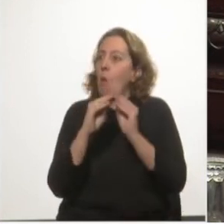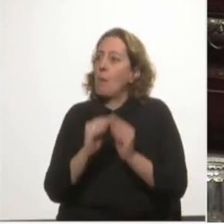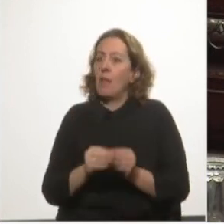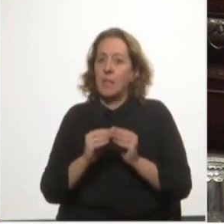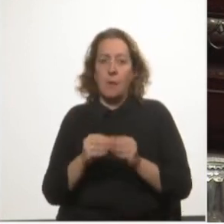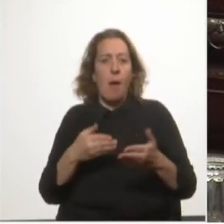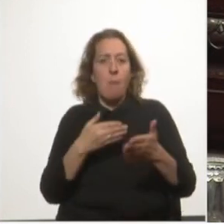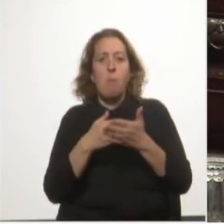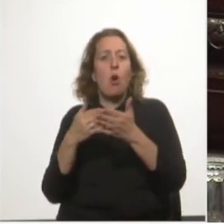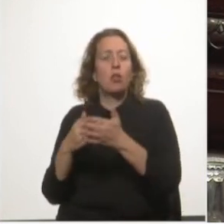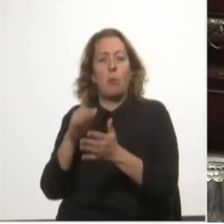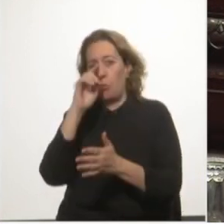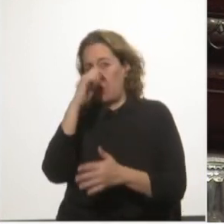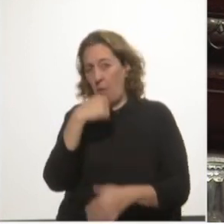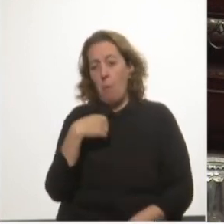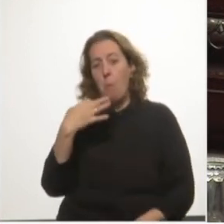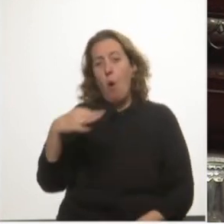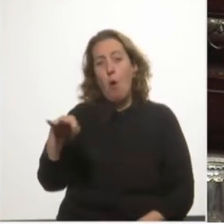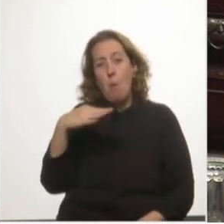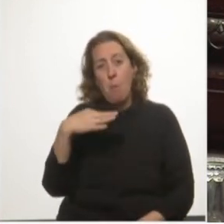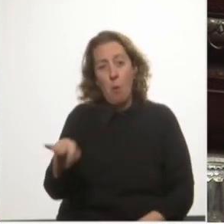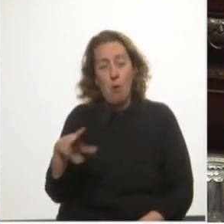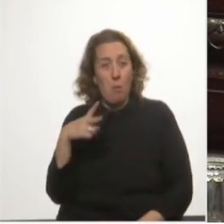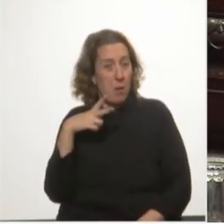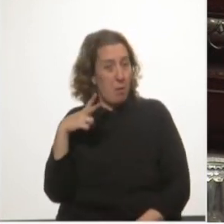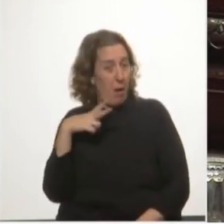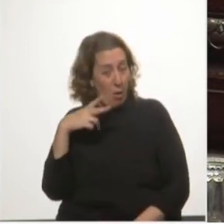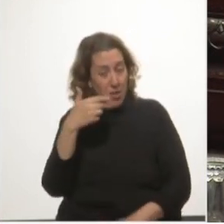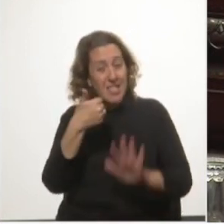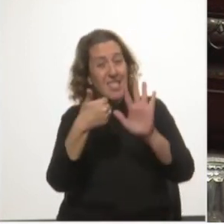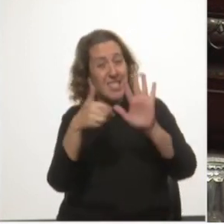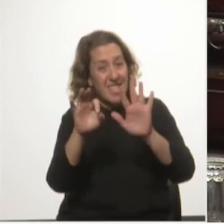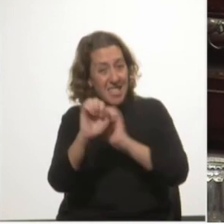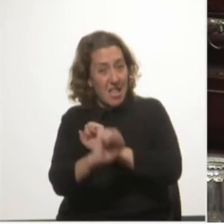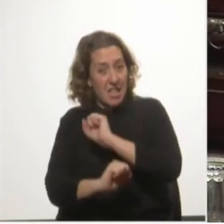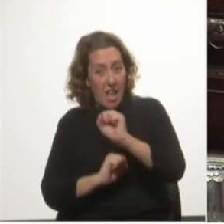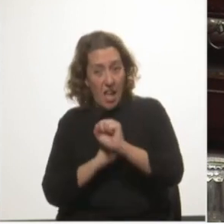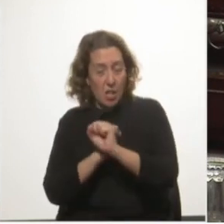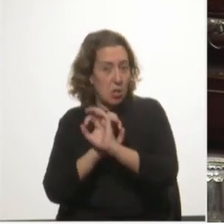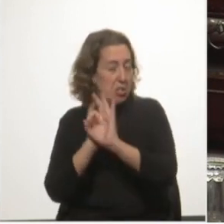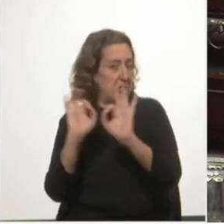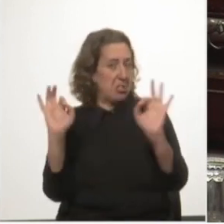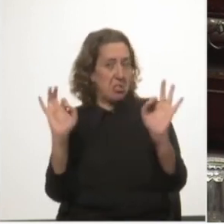a un monopolio privado por 60 años y sin regulación?